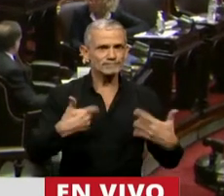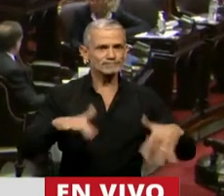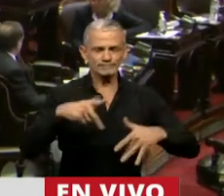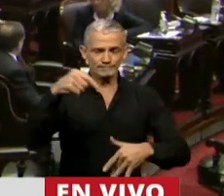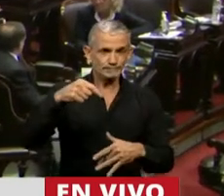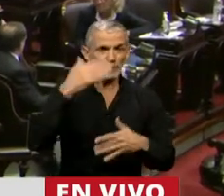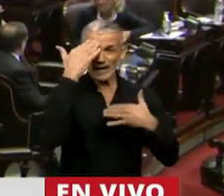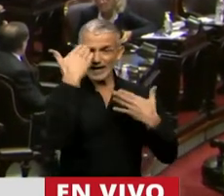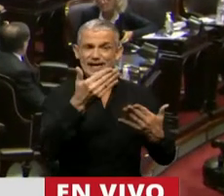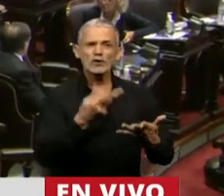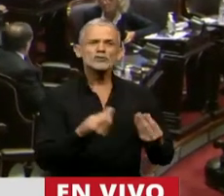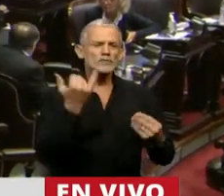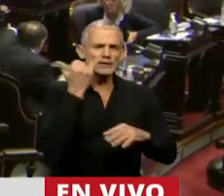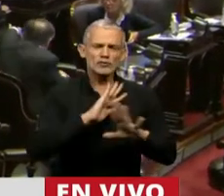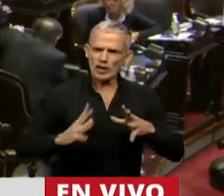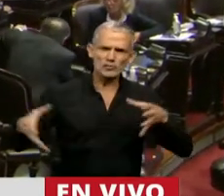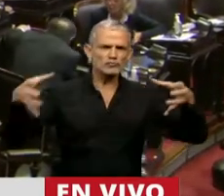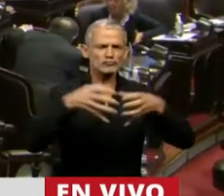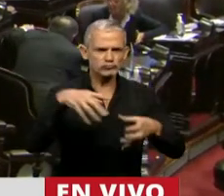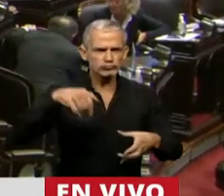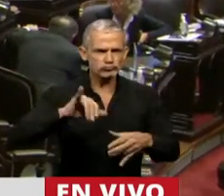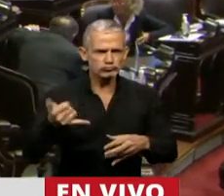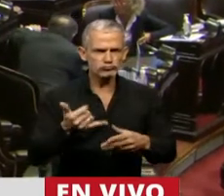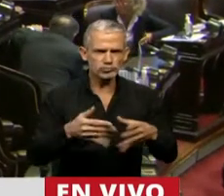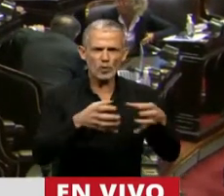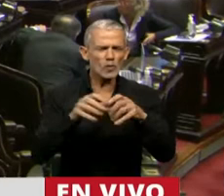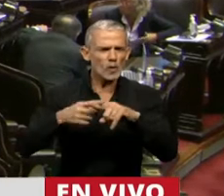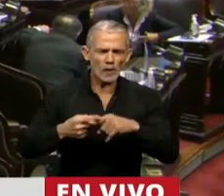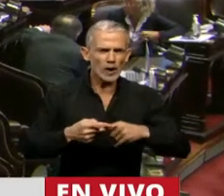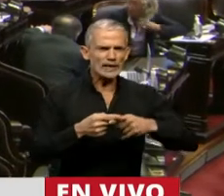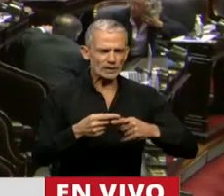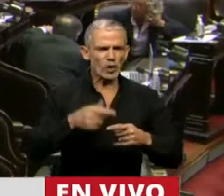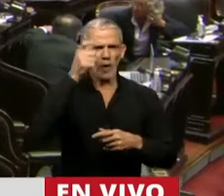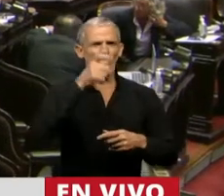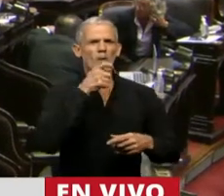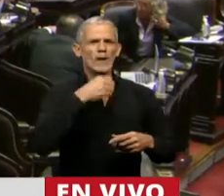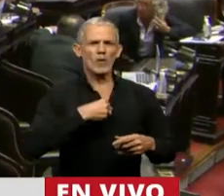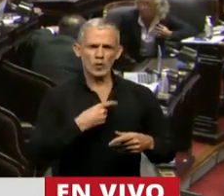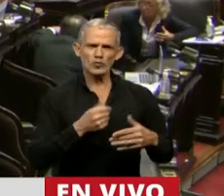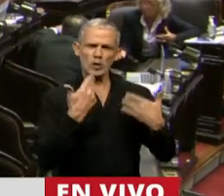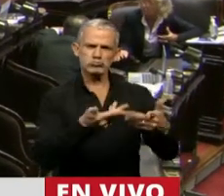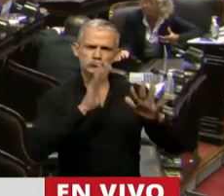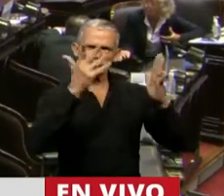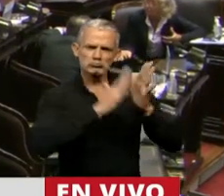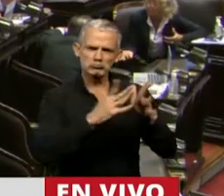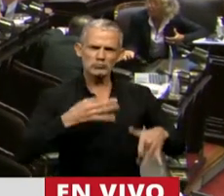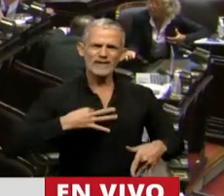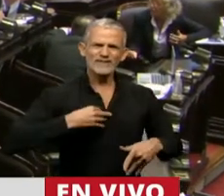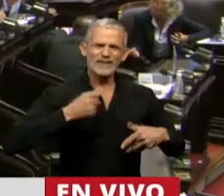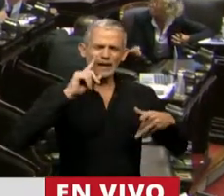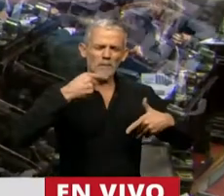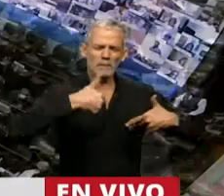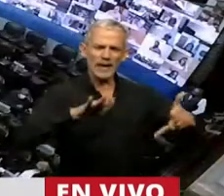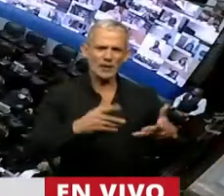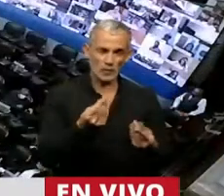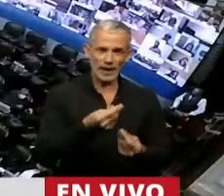este reconocimiento que hemos hecho entre todos los bloques políticos a los bomberos voluntarios que están arriesgando su vida para